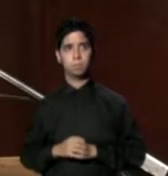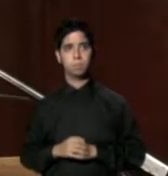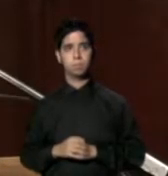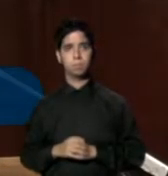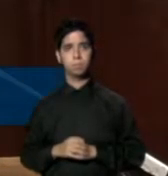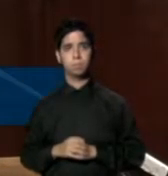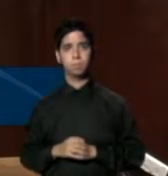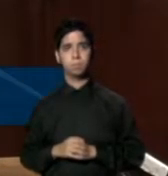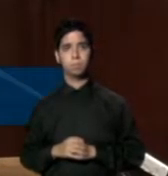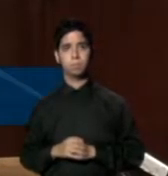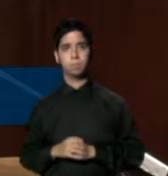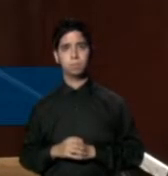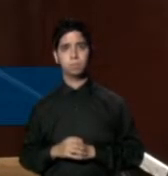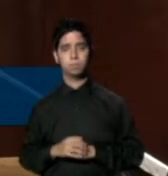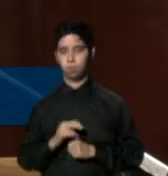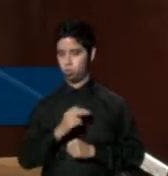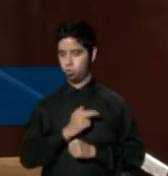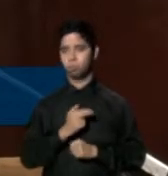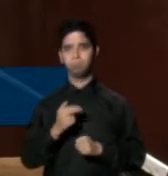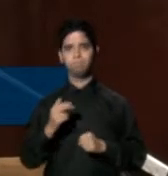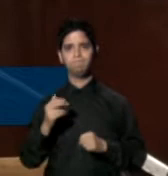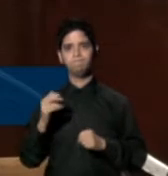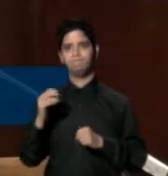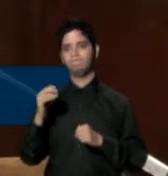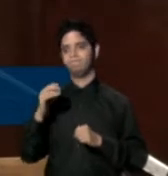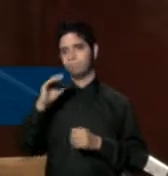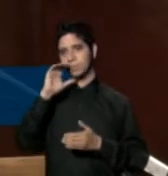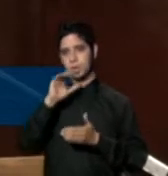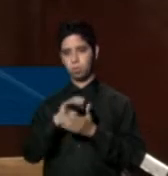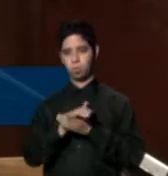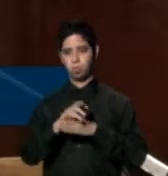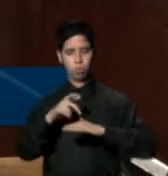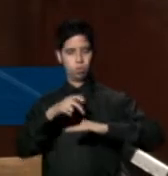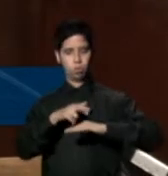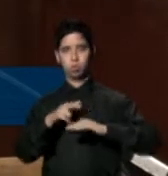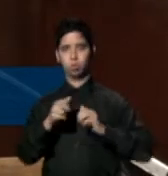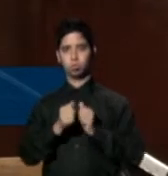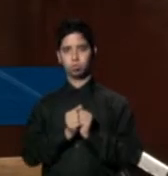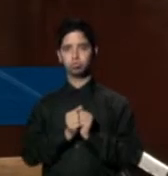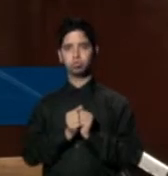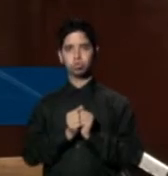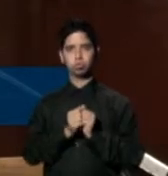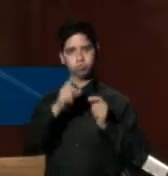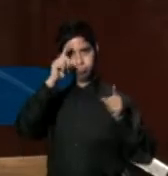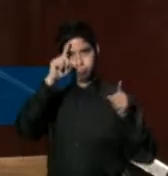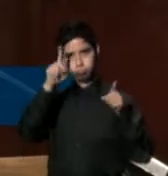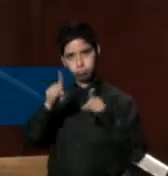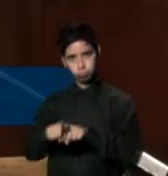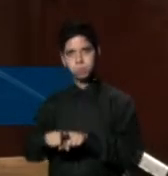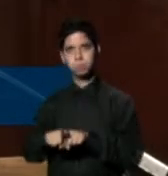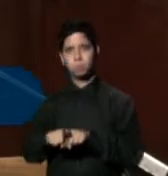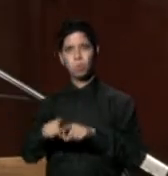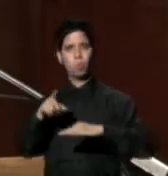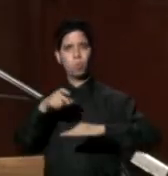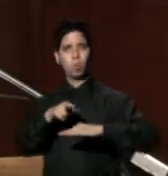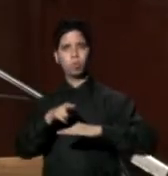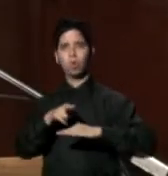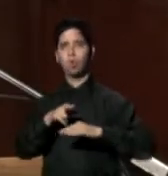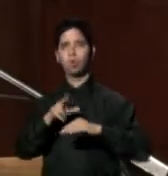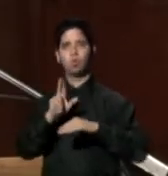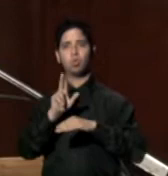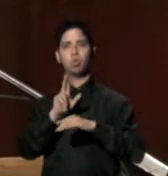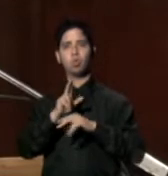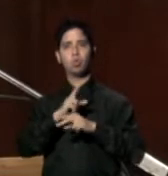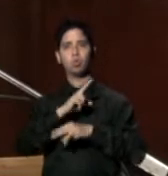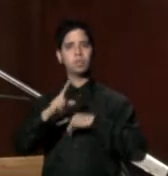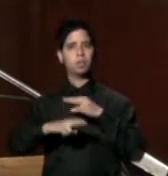Creemos en un Puerto Rico de consenso Creemos en un Puerto Rico universal Creemos en un